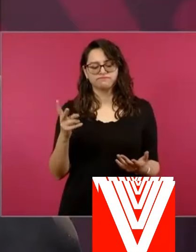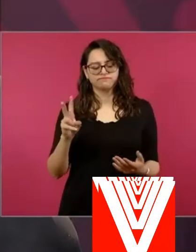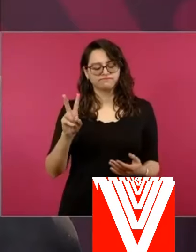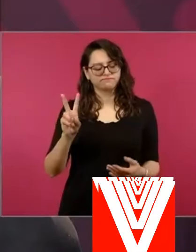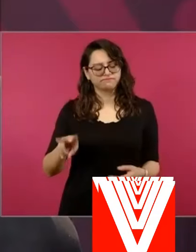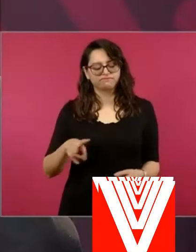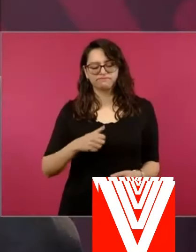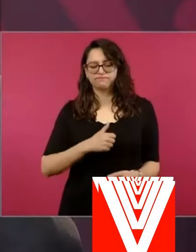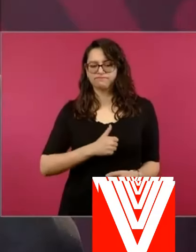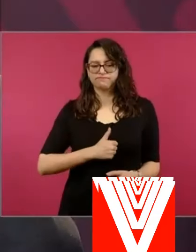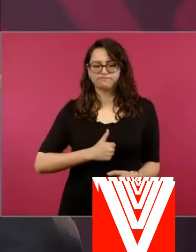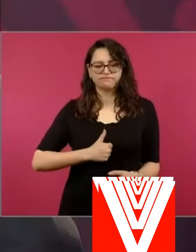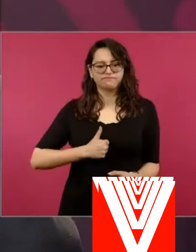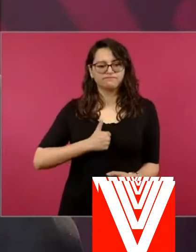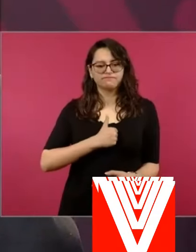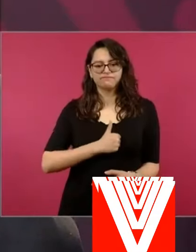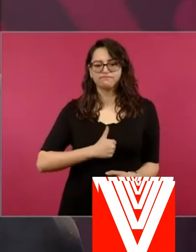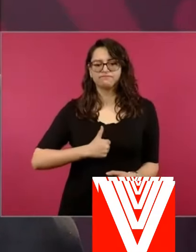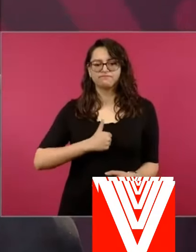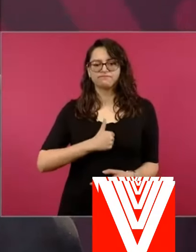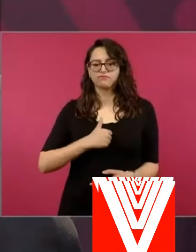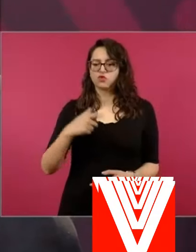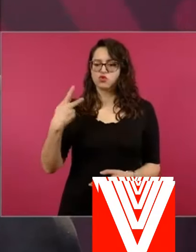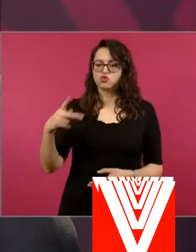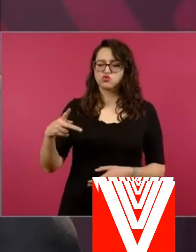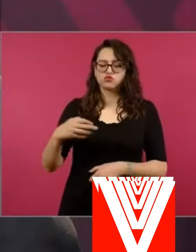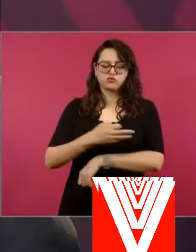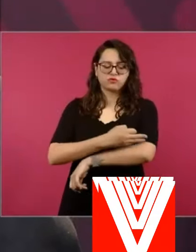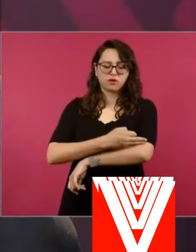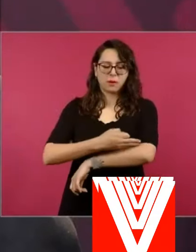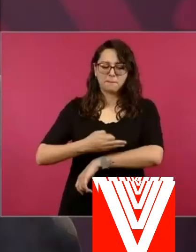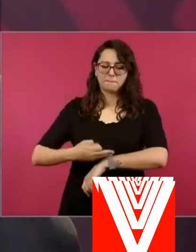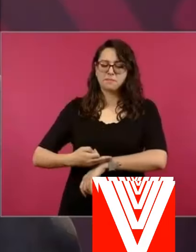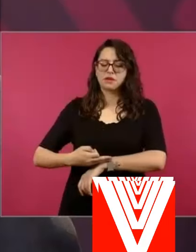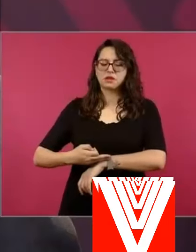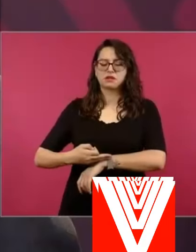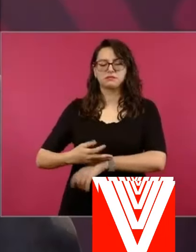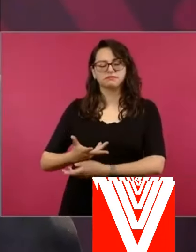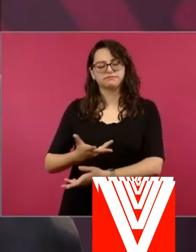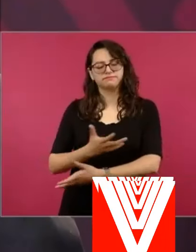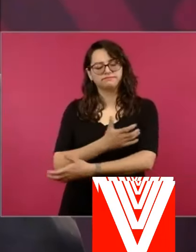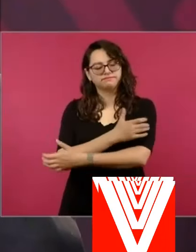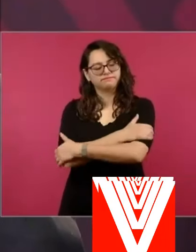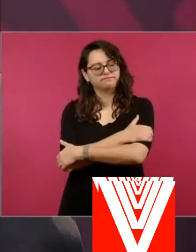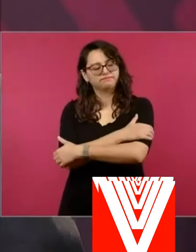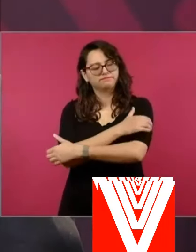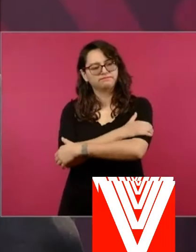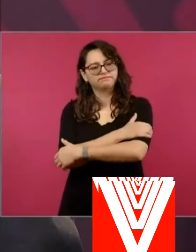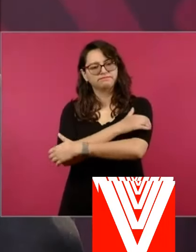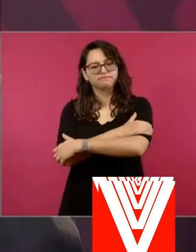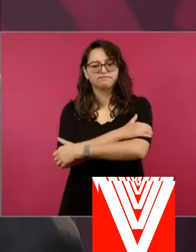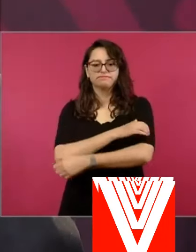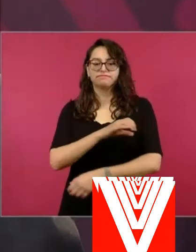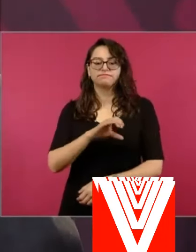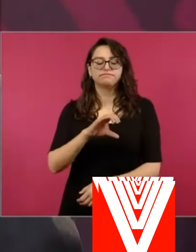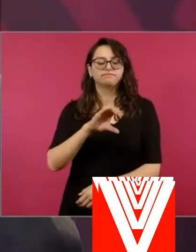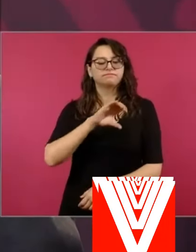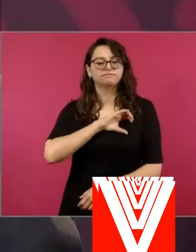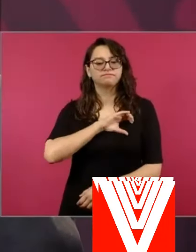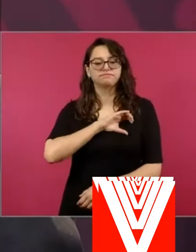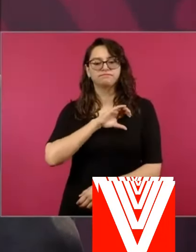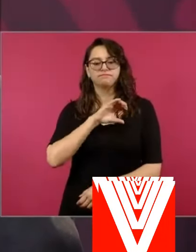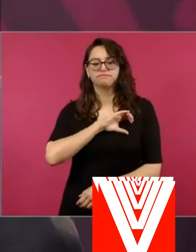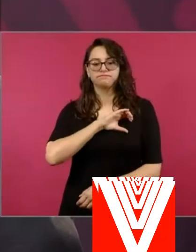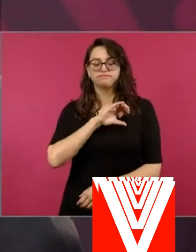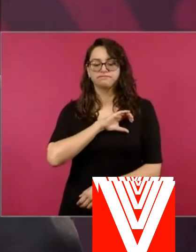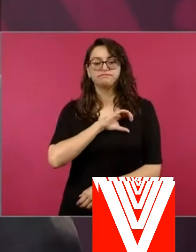mi pésame a los familiares de Berta Gisela, a todos sus